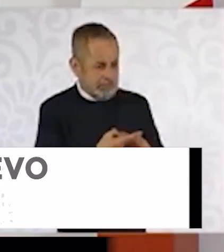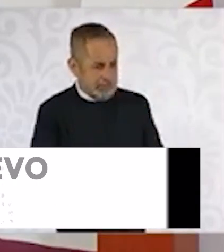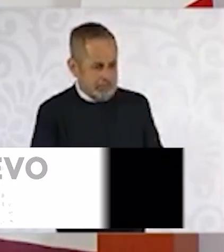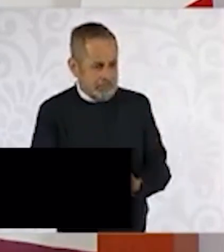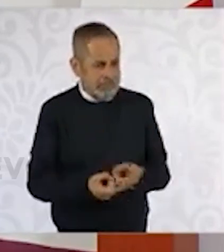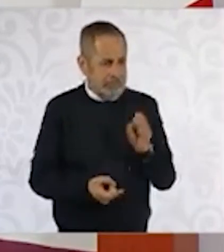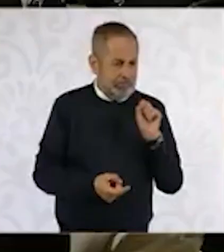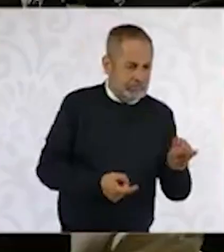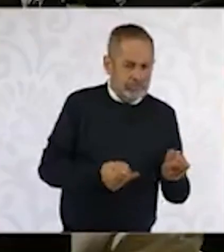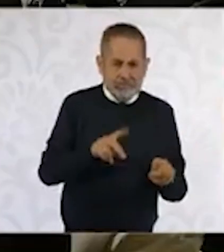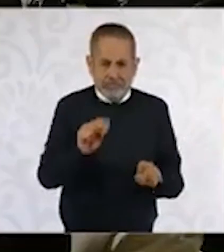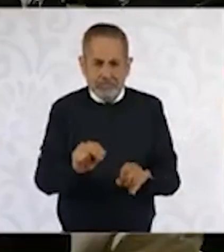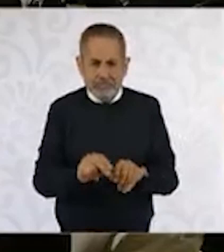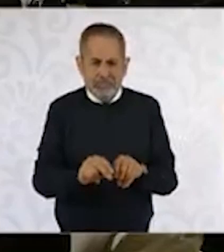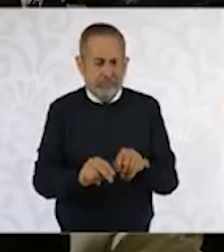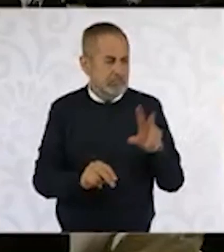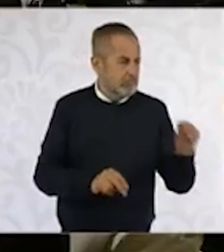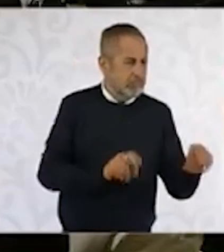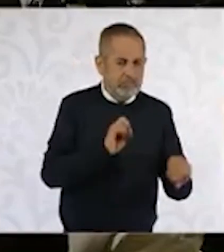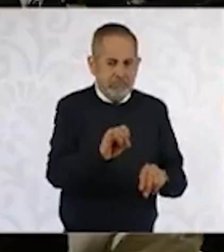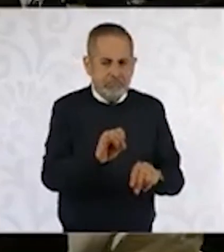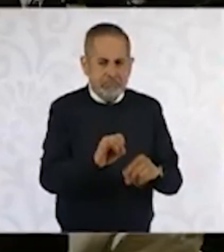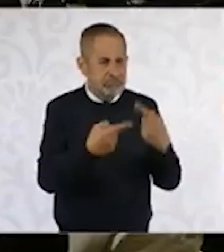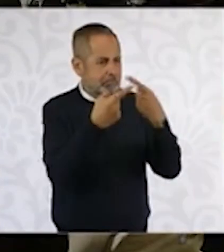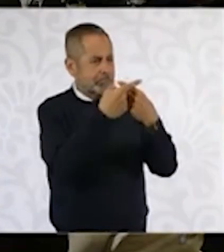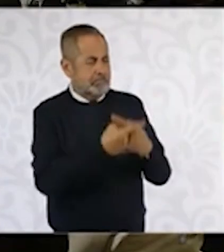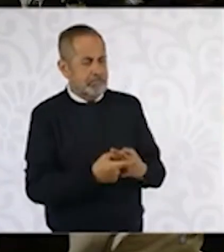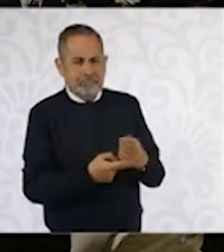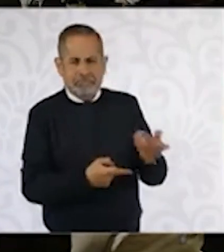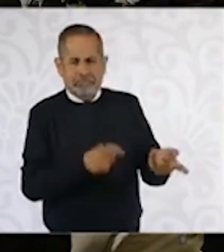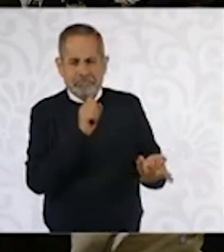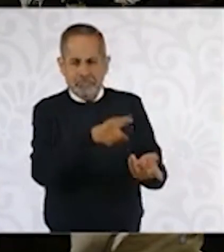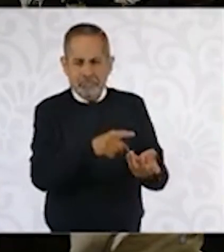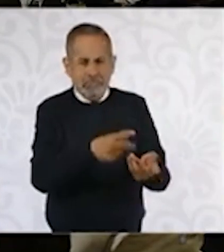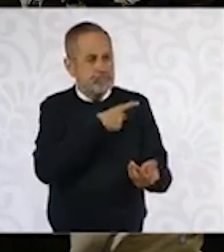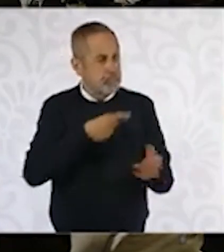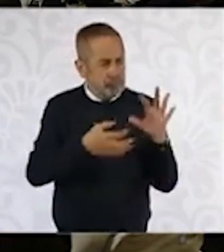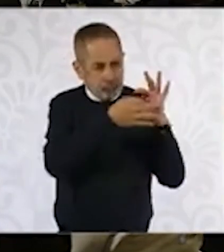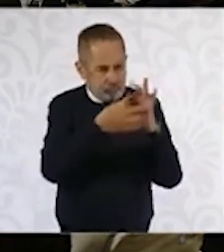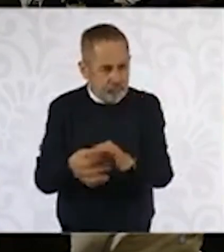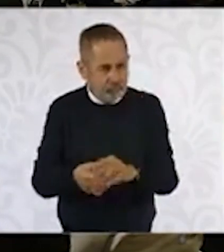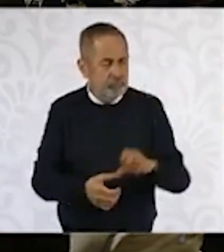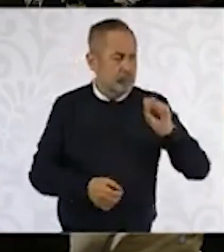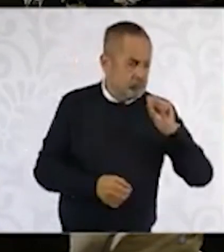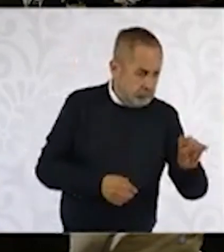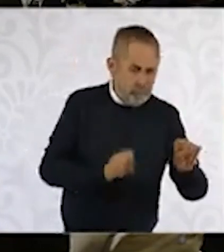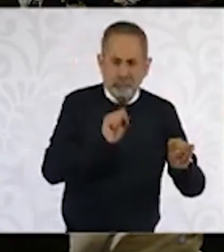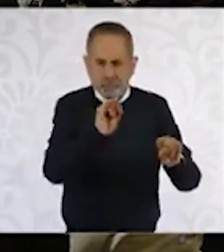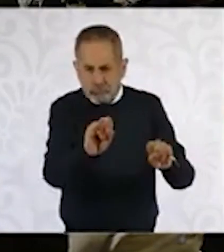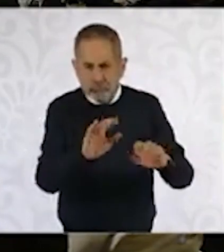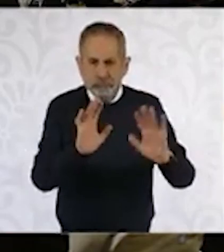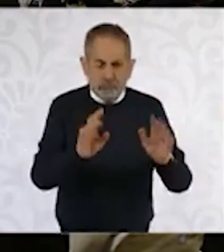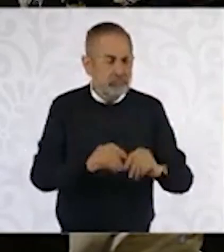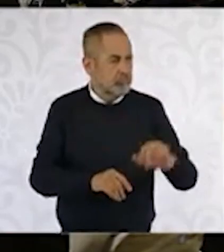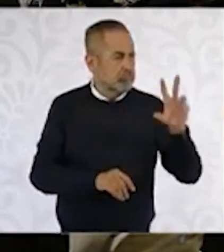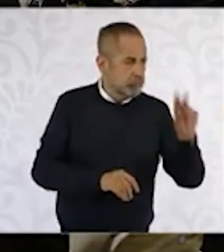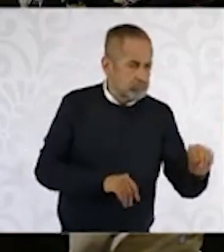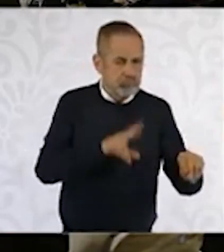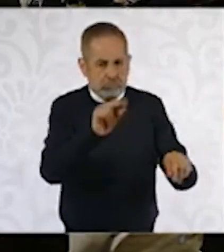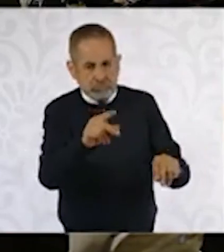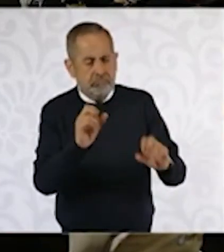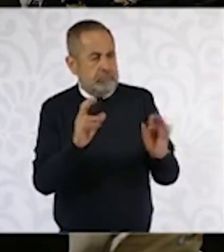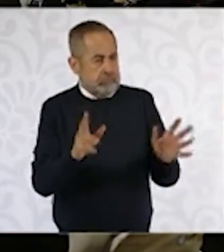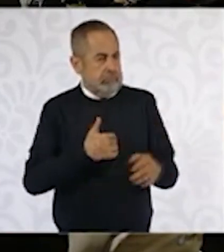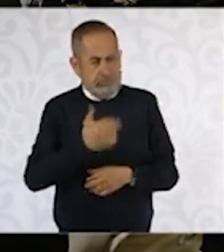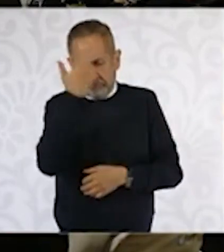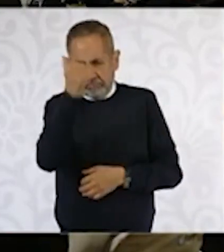de atención única. El objetivo es simplificarle la vida a los mexicanos y evitar cualquier corrupción que pueda haber en una ventanilla, aseguró la presidenta